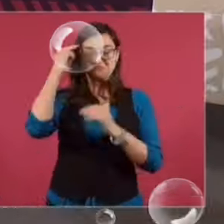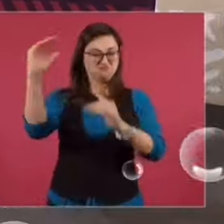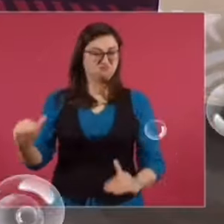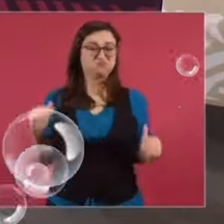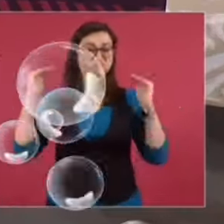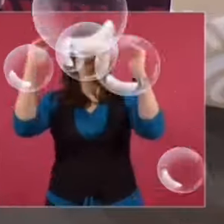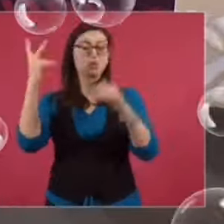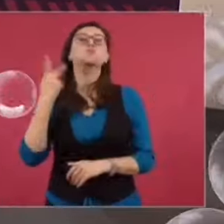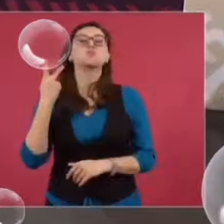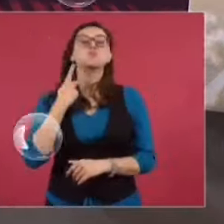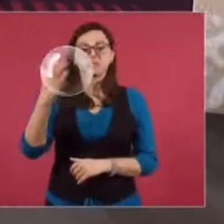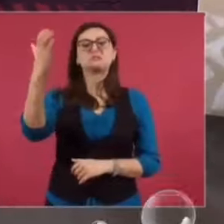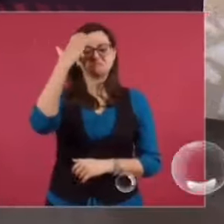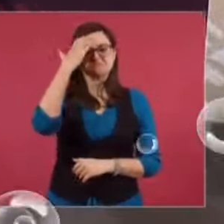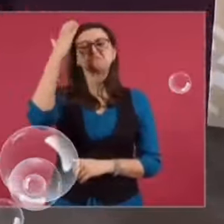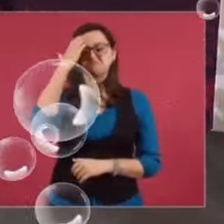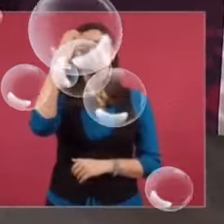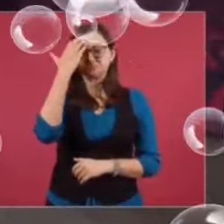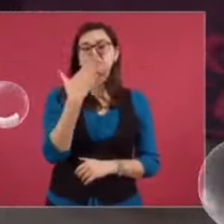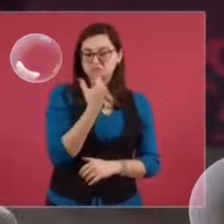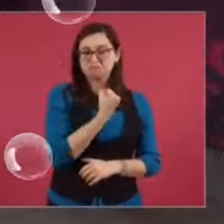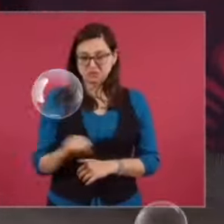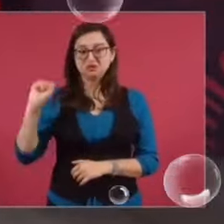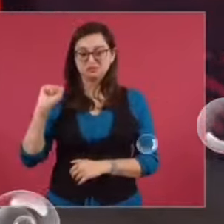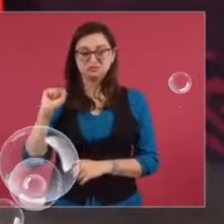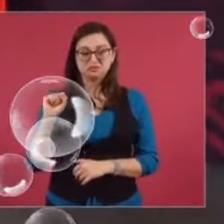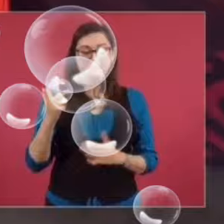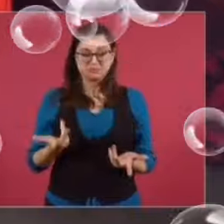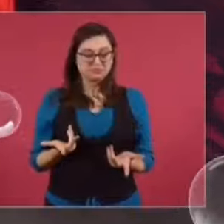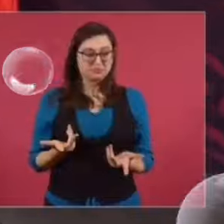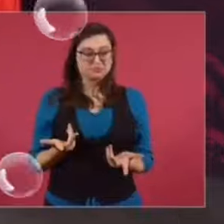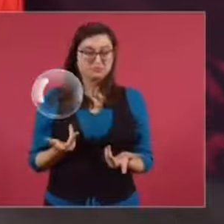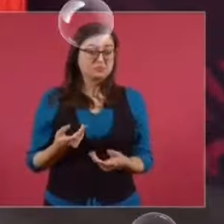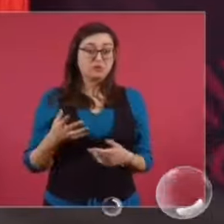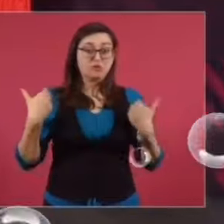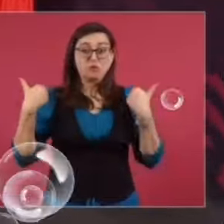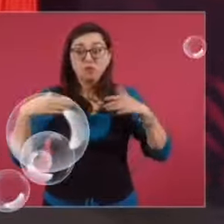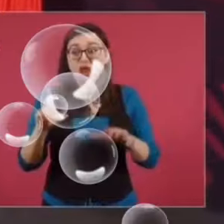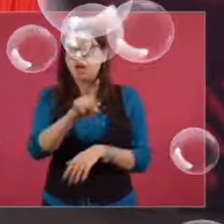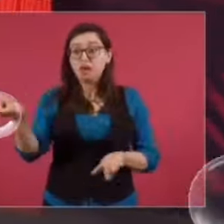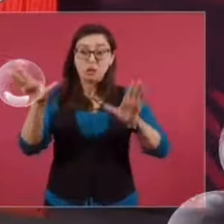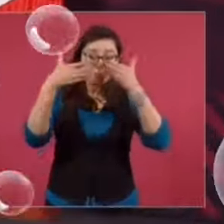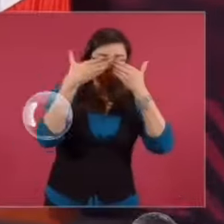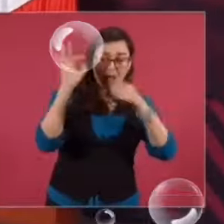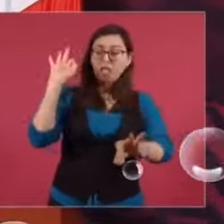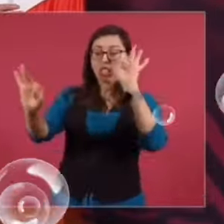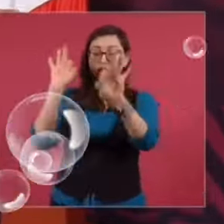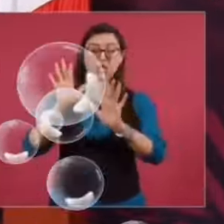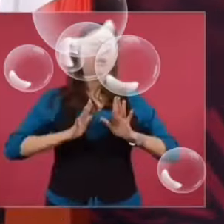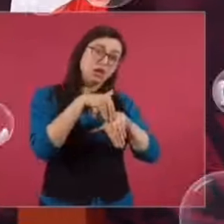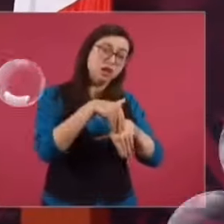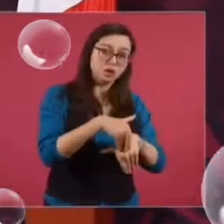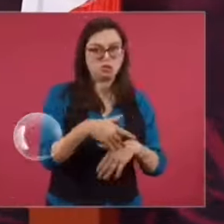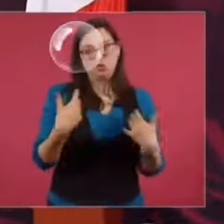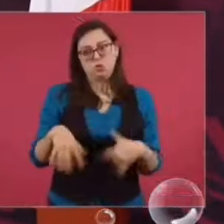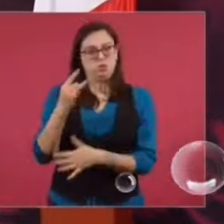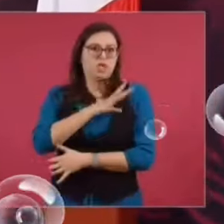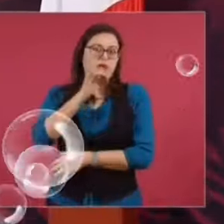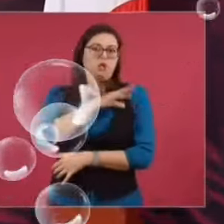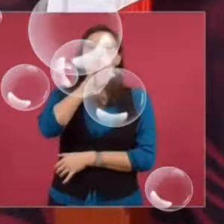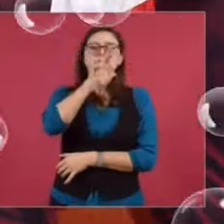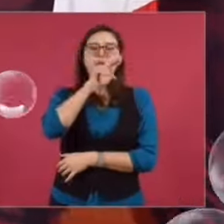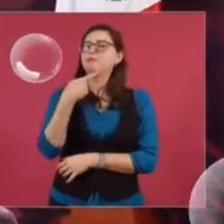consciente como es el pueblo de México, un pueblo manipulable, entonces sí, tendríamos que preocuparnos. Pero no.